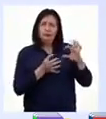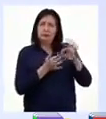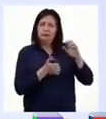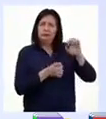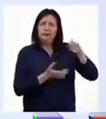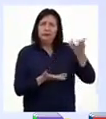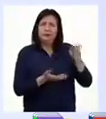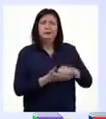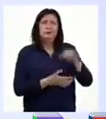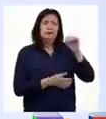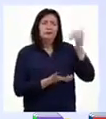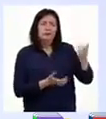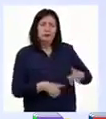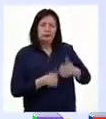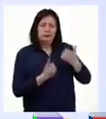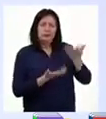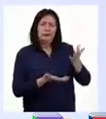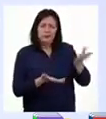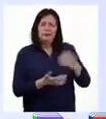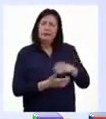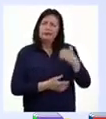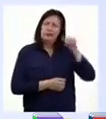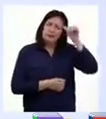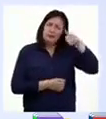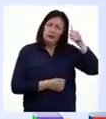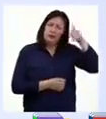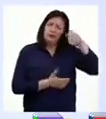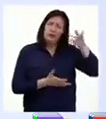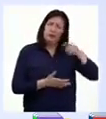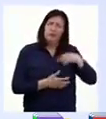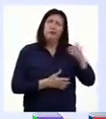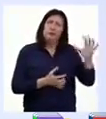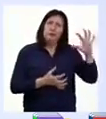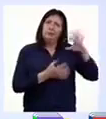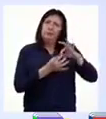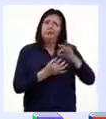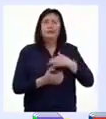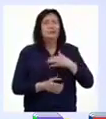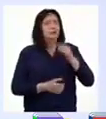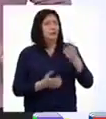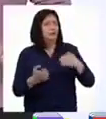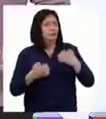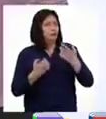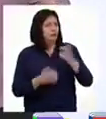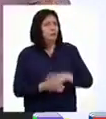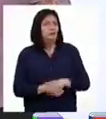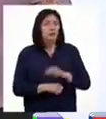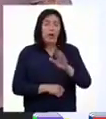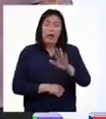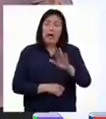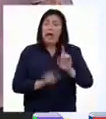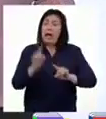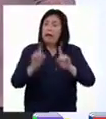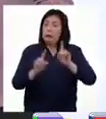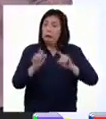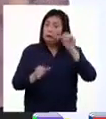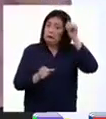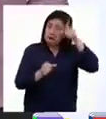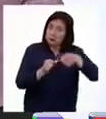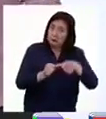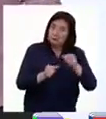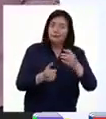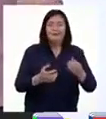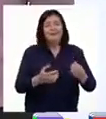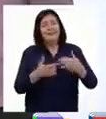presentes a lo largo de nuestra vida y cada recuerdo generalmente está asociado a una emoción. Algunos recuerdos nos